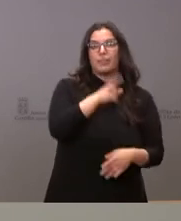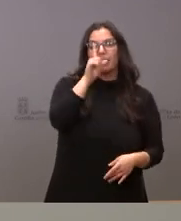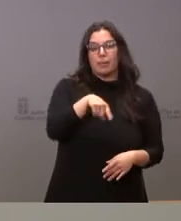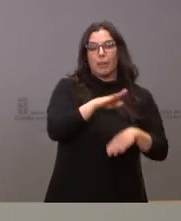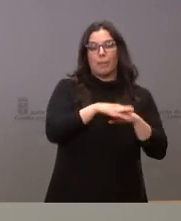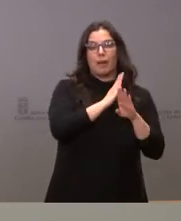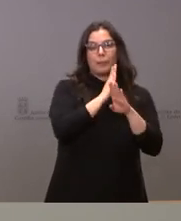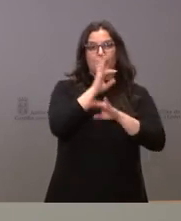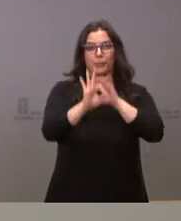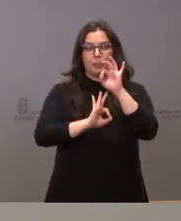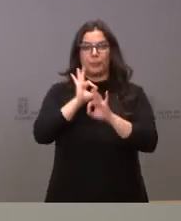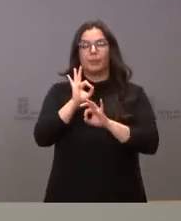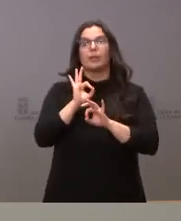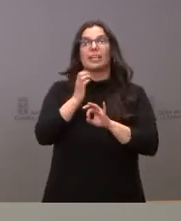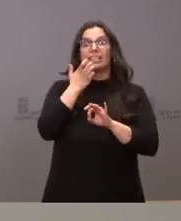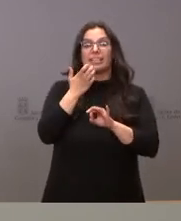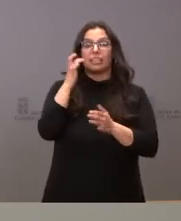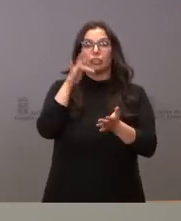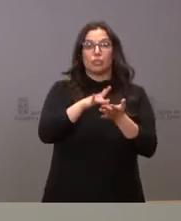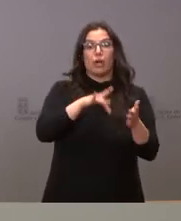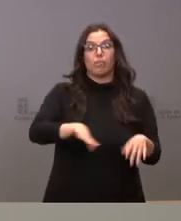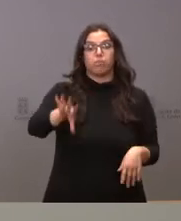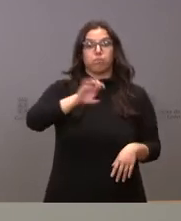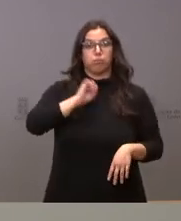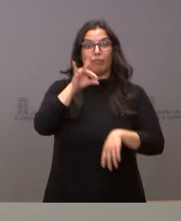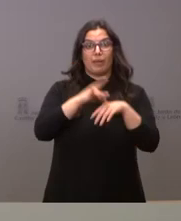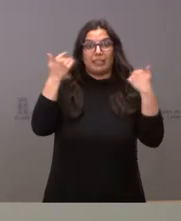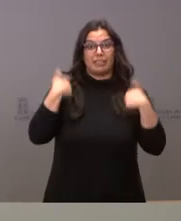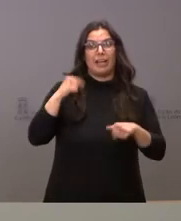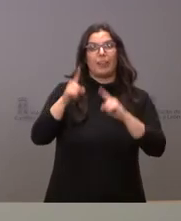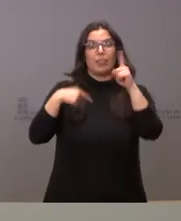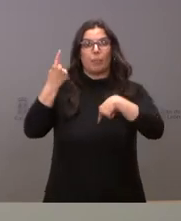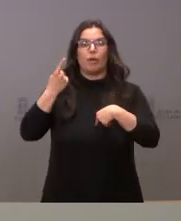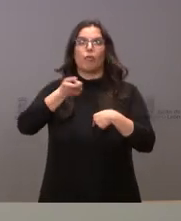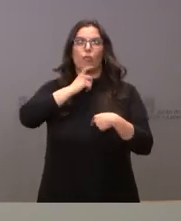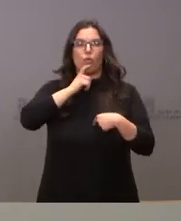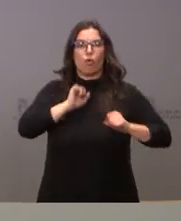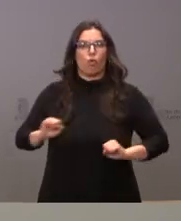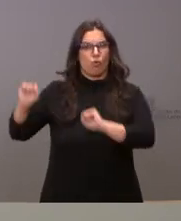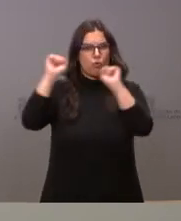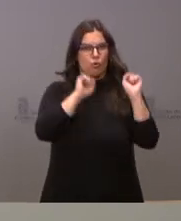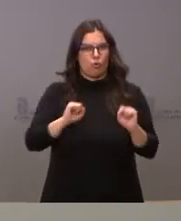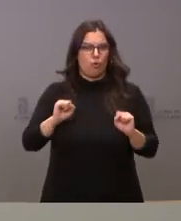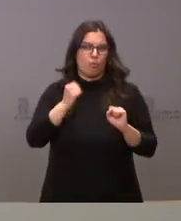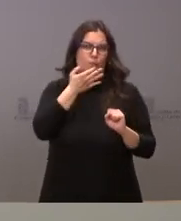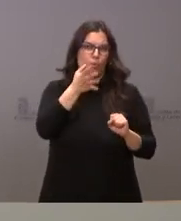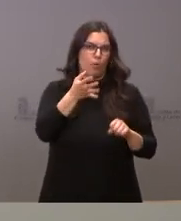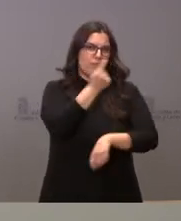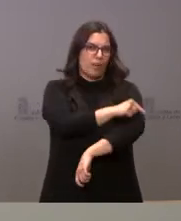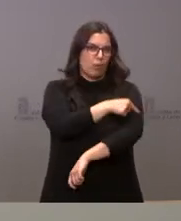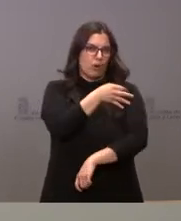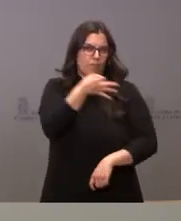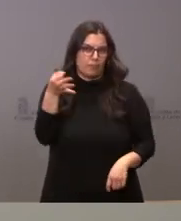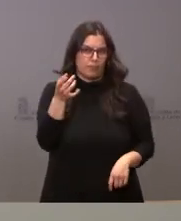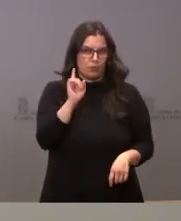correctoras en aquellas personas que no hayan pasado antes estas enfermedades y no estén correctamente vacunadas de dos